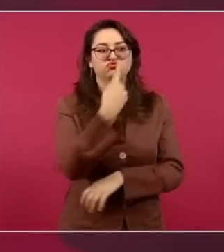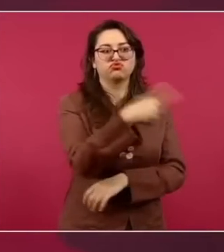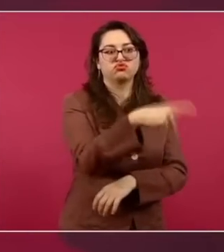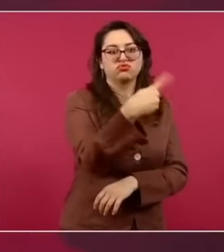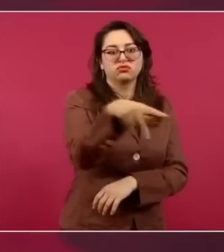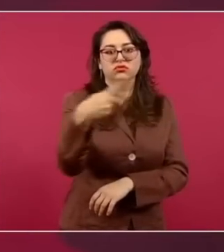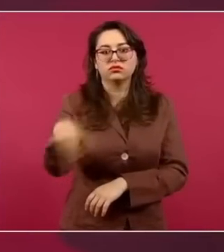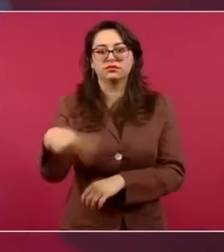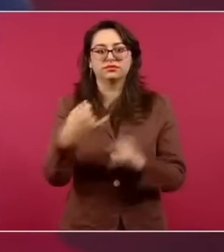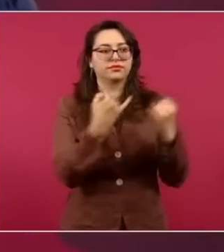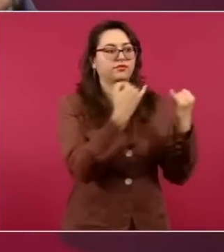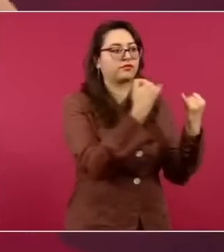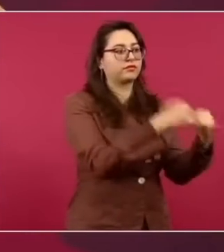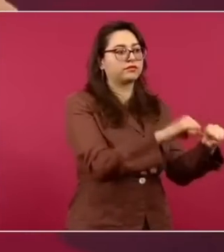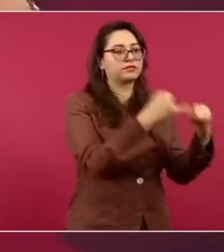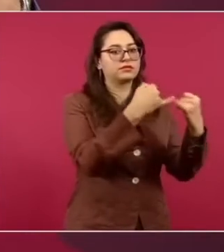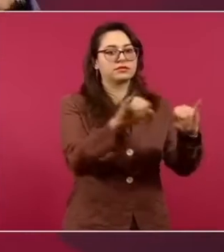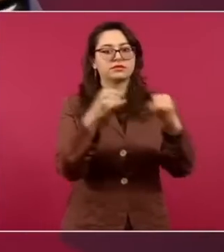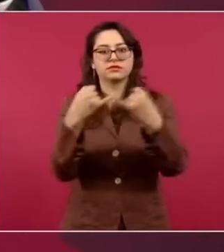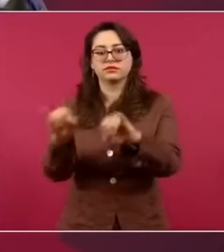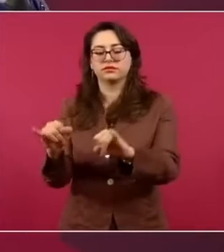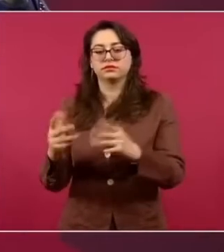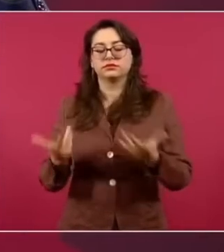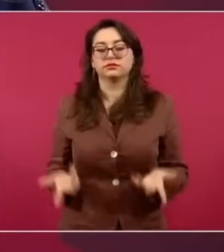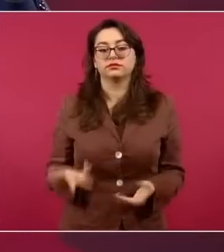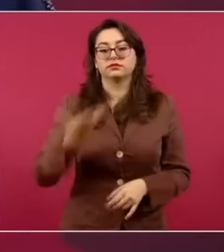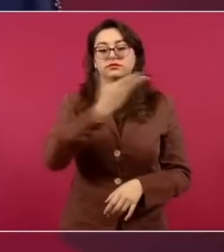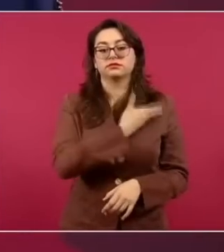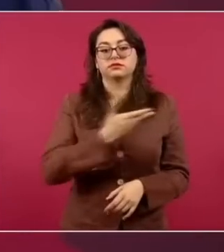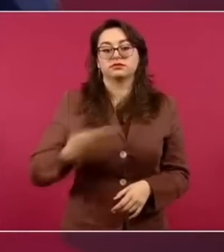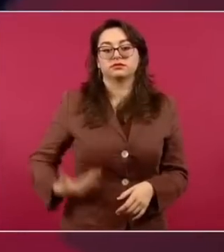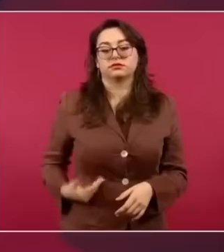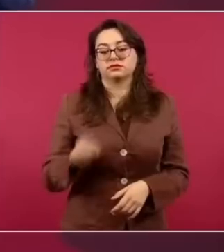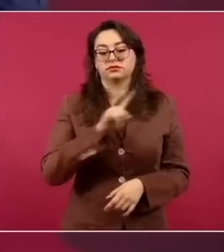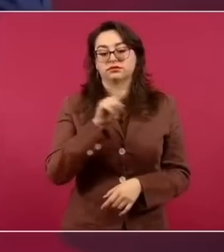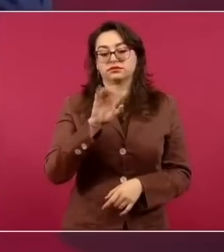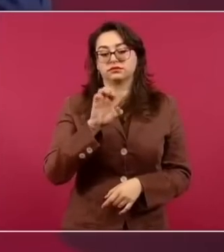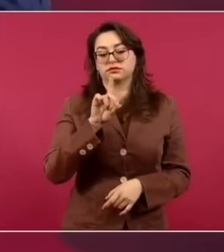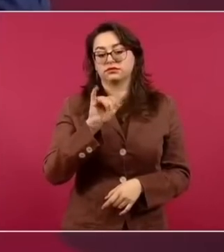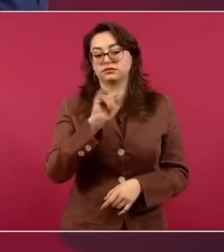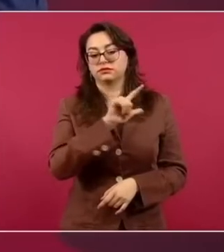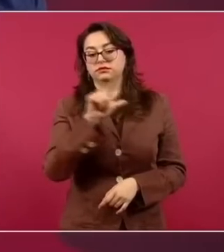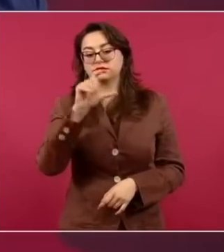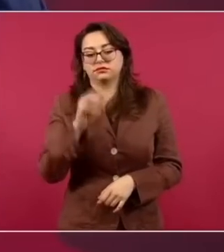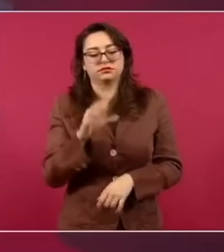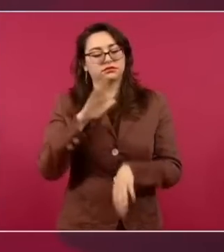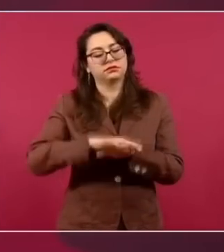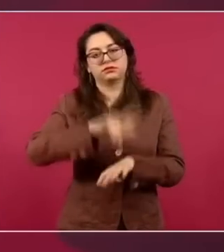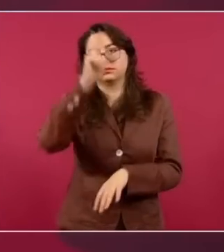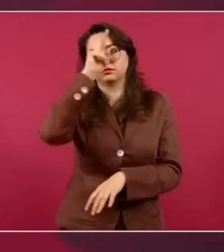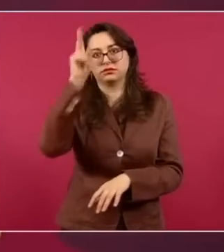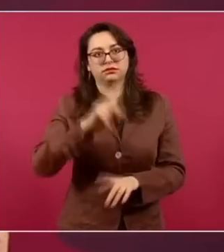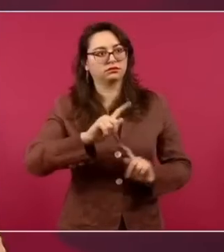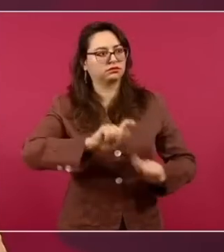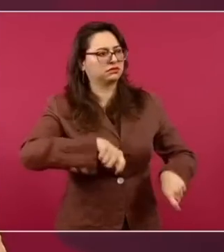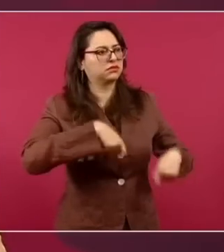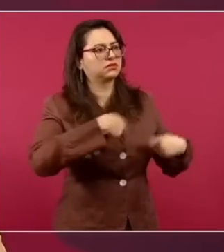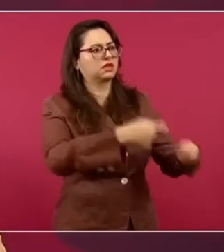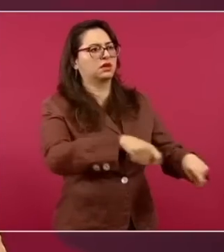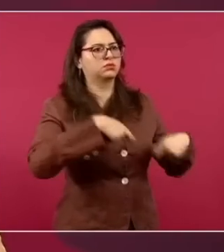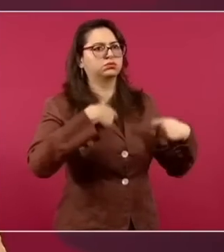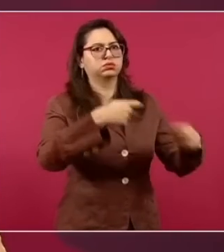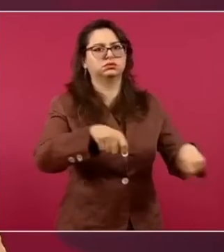y ya con Cedillo pues se amplió esta política.